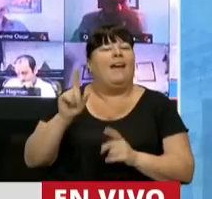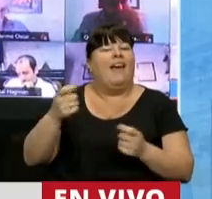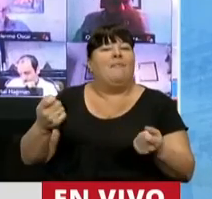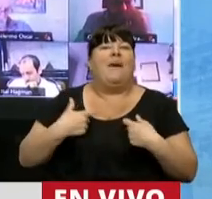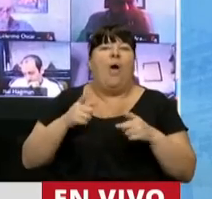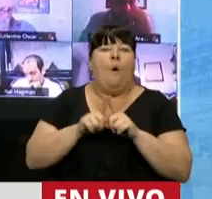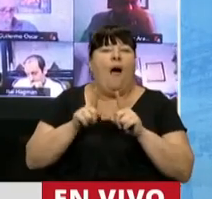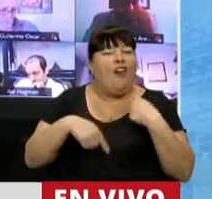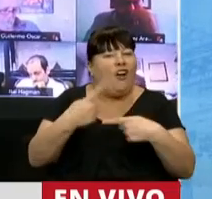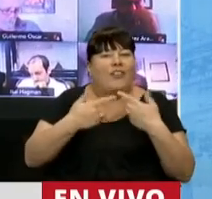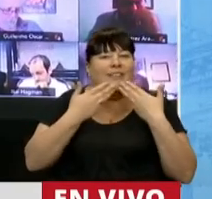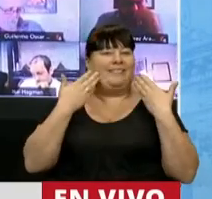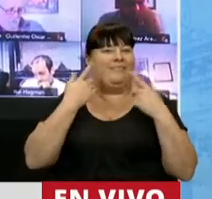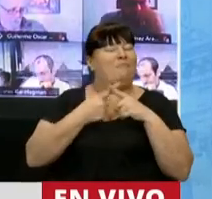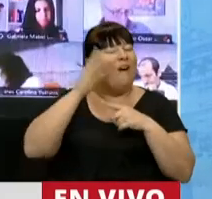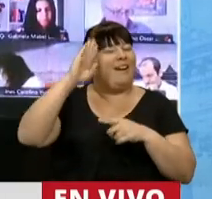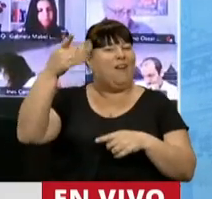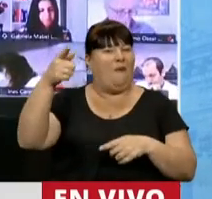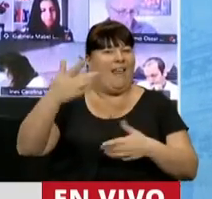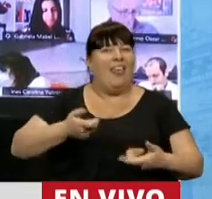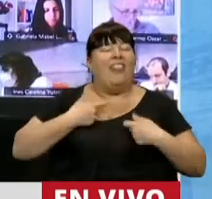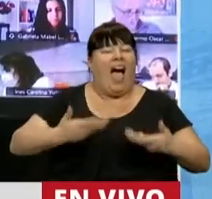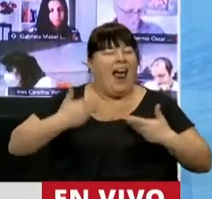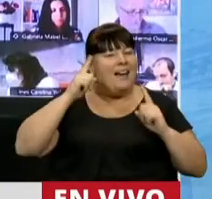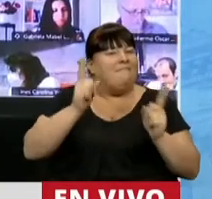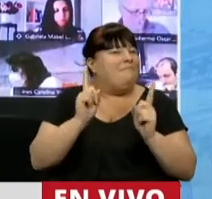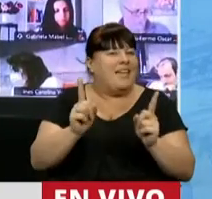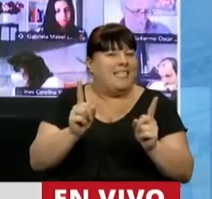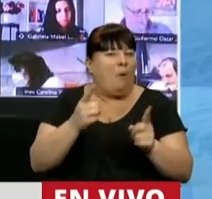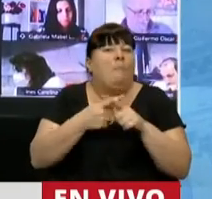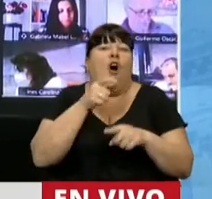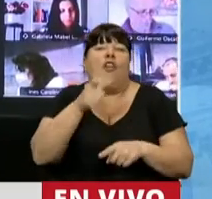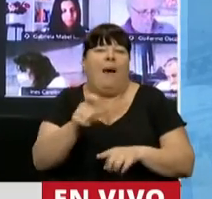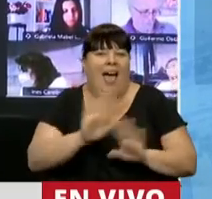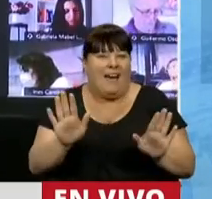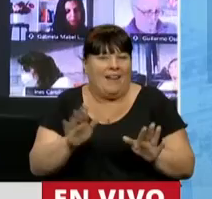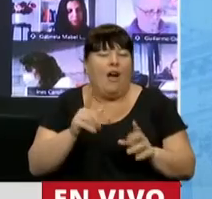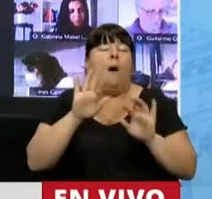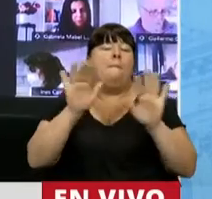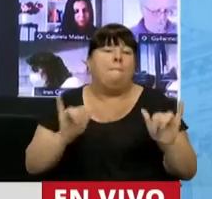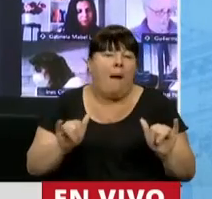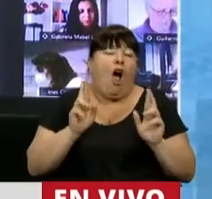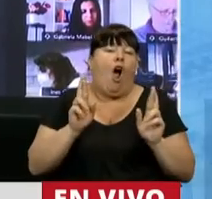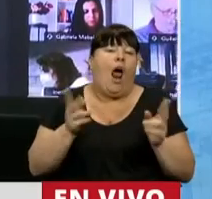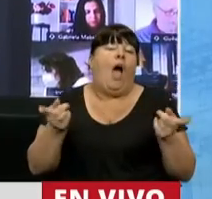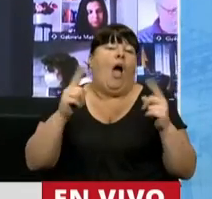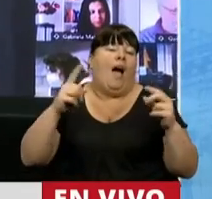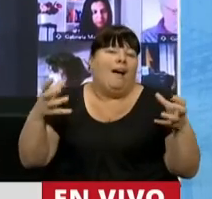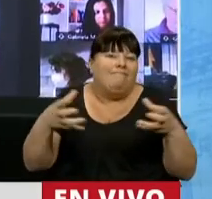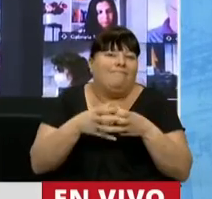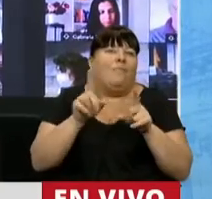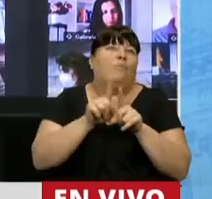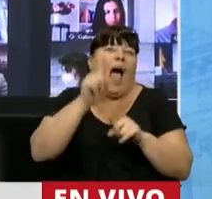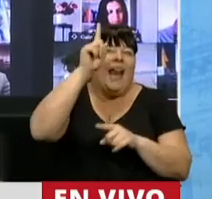arrancándonos una sonrisa, una alegría, y que pueda descansar en paz, y que pueda reencontrarse